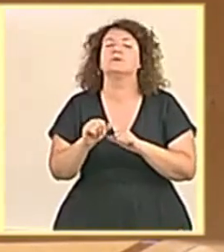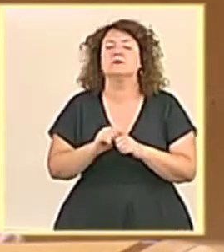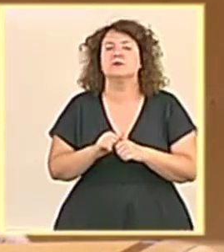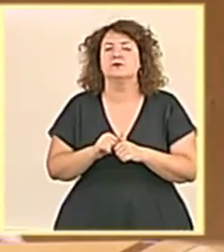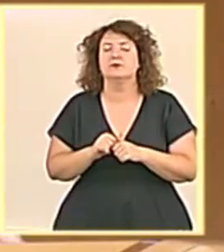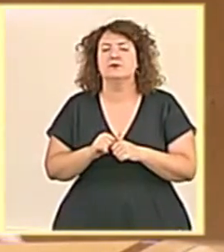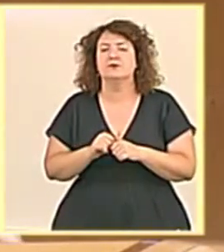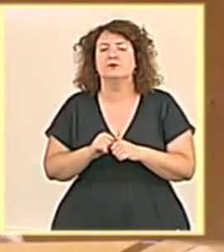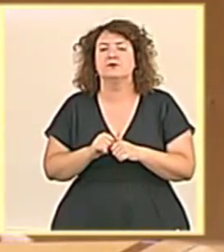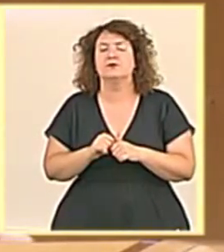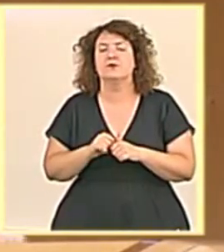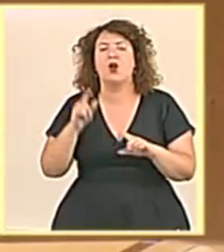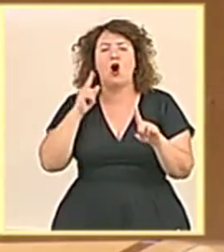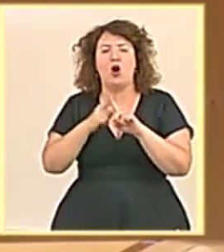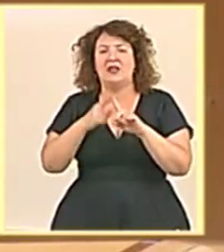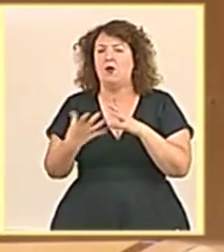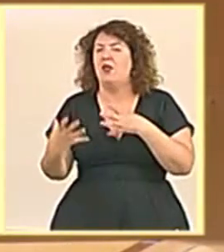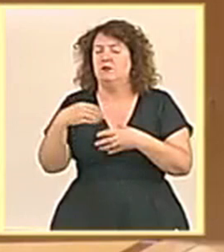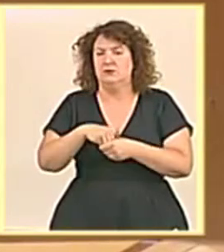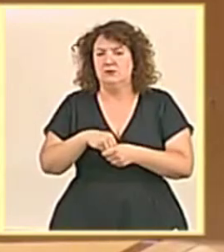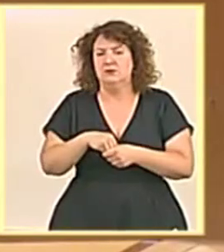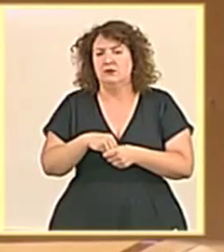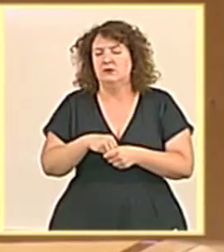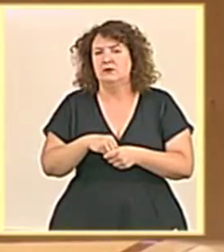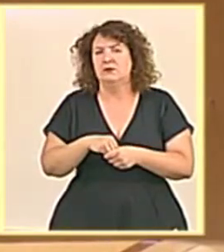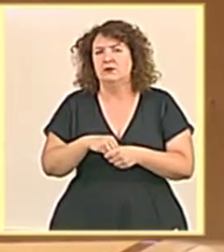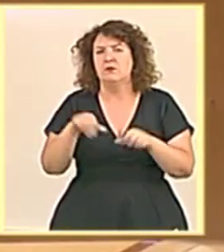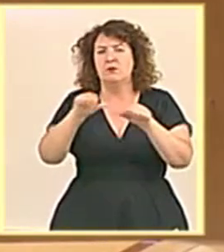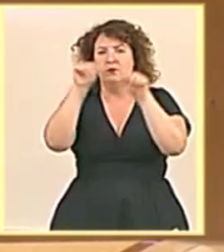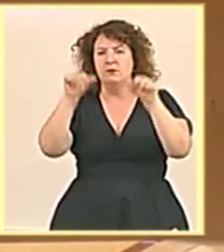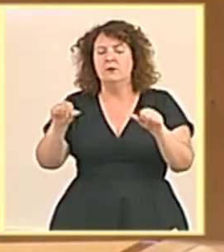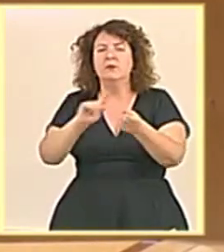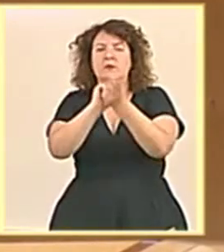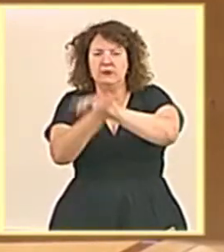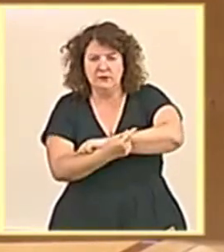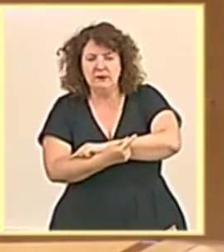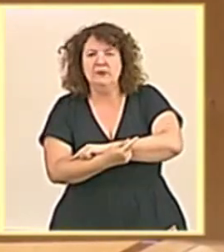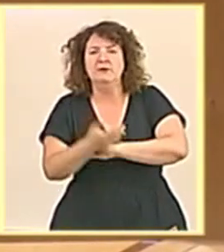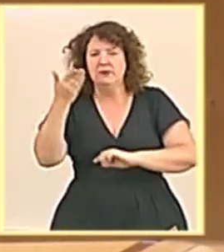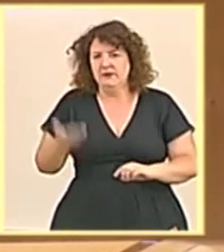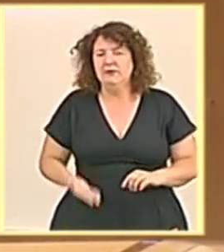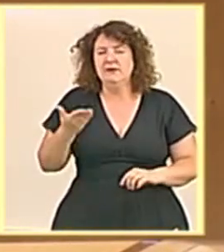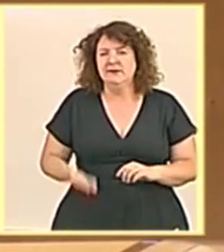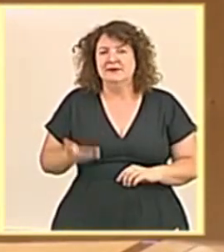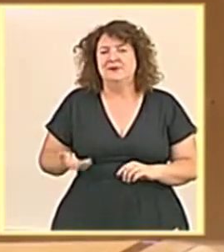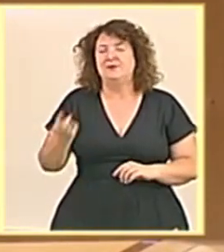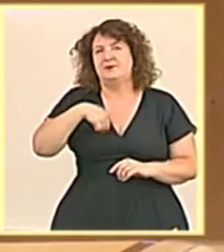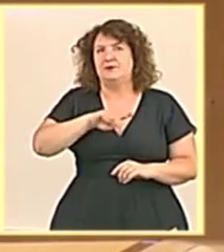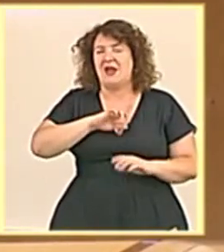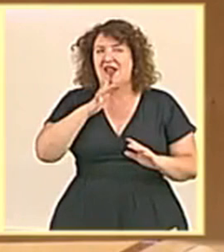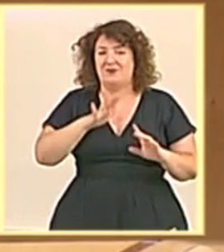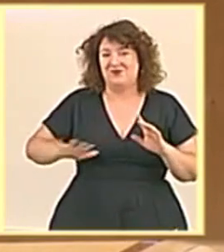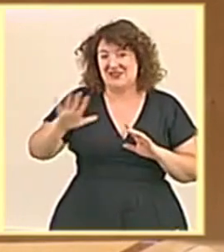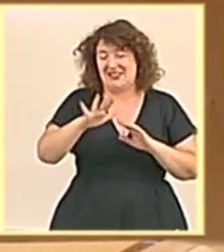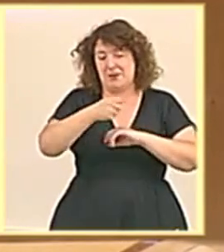tendrán que compartir sus objetivos con un cambio de paradigma particularmente relevante de cara a la restauración